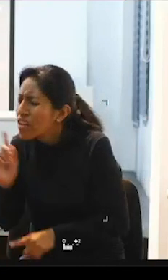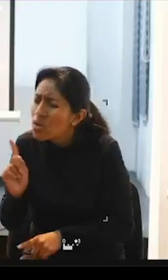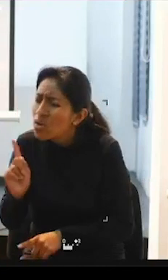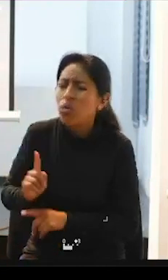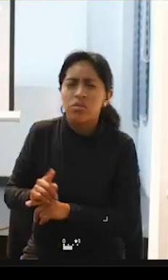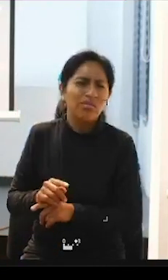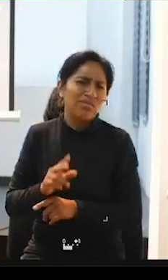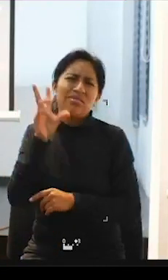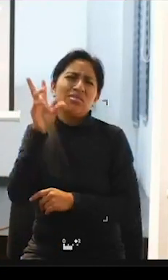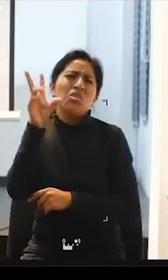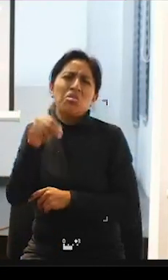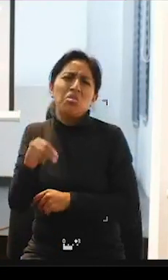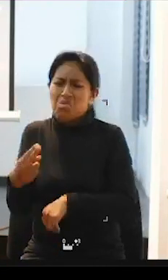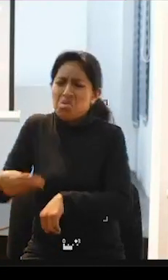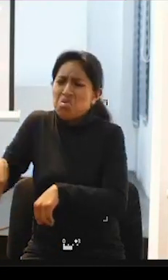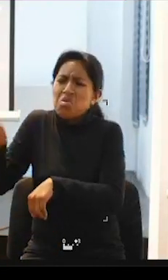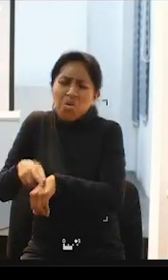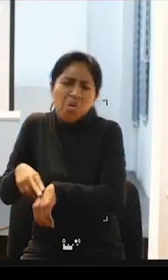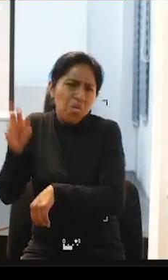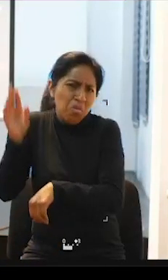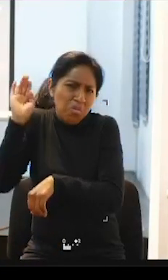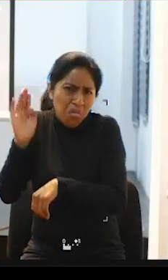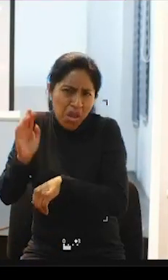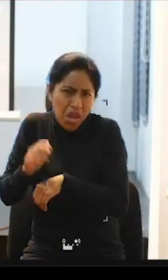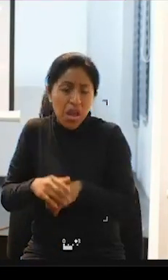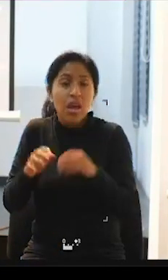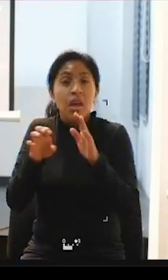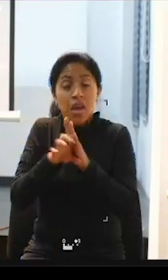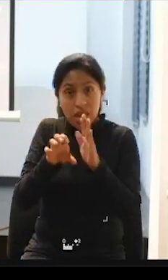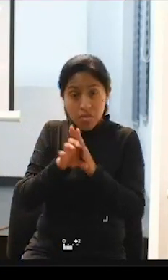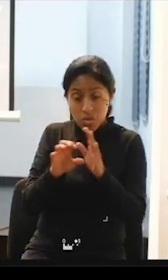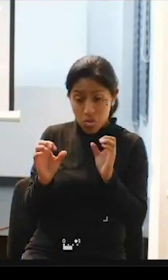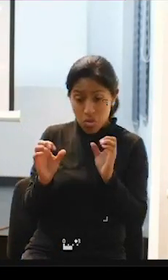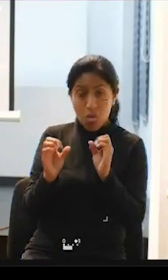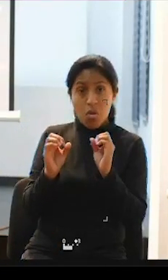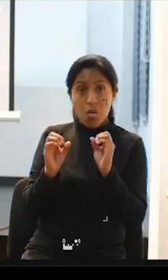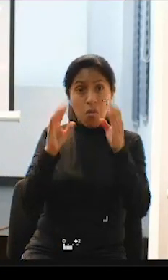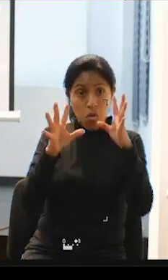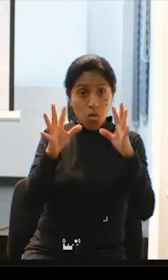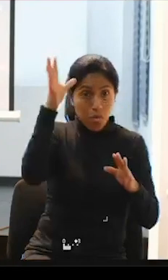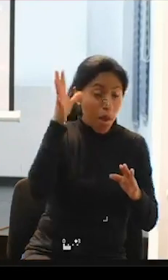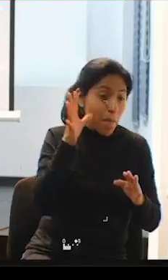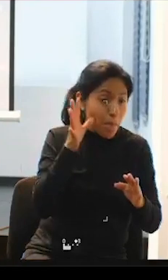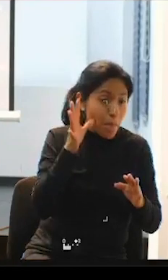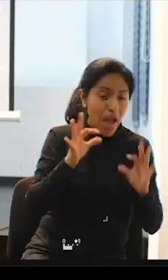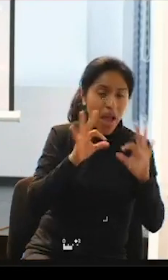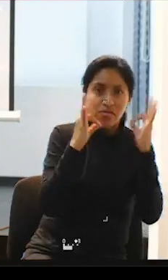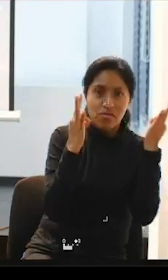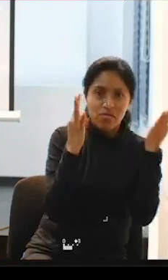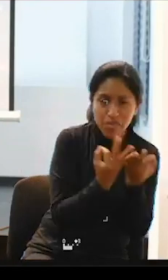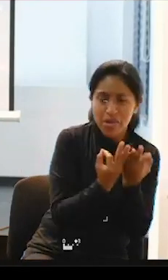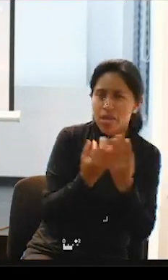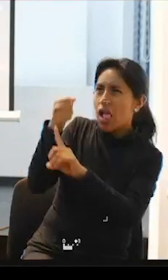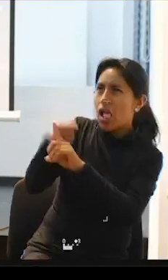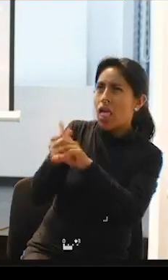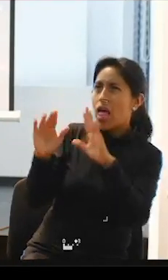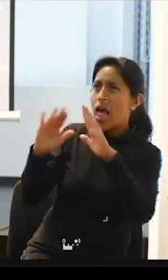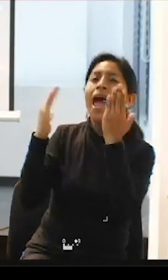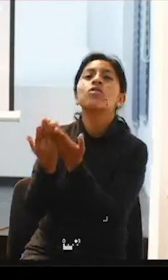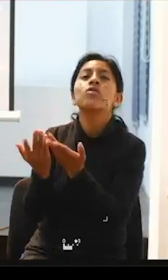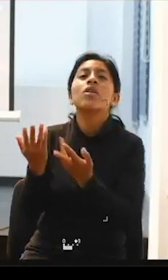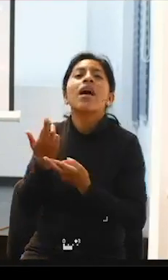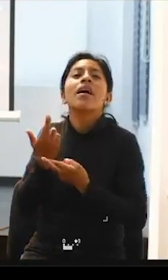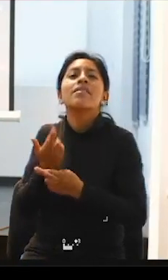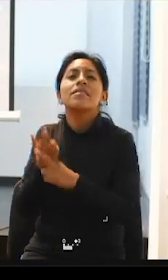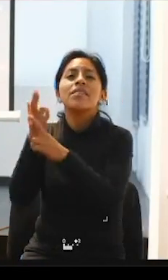muchas familias han luchado para que sus hijos entren al aula regular pero el sistema está cerrado y en Bolivia eso es es